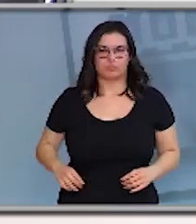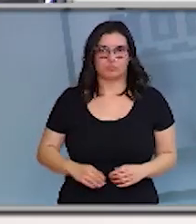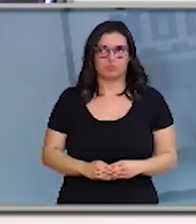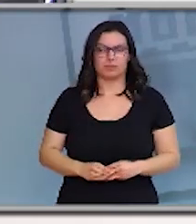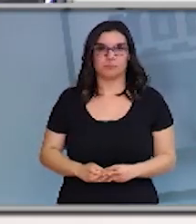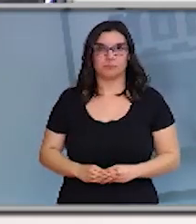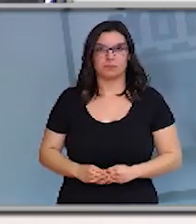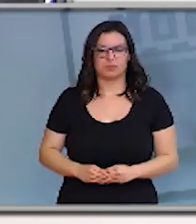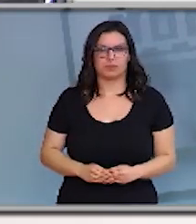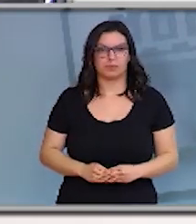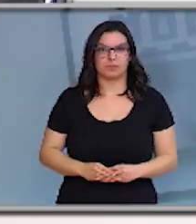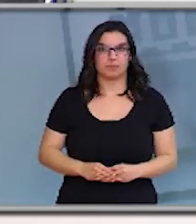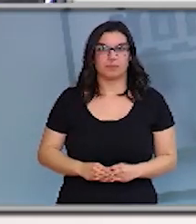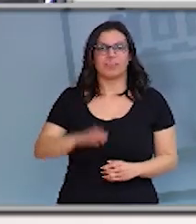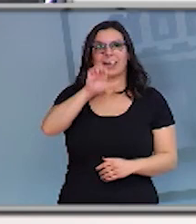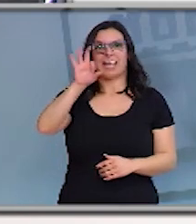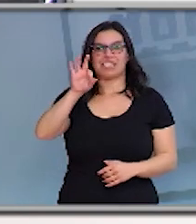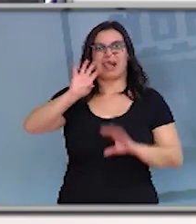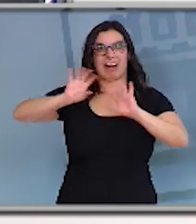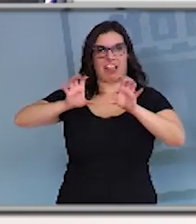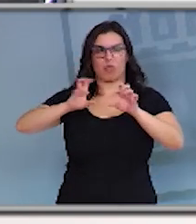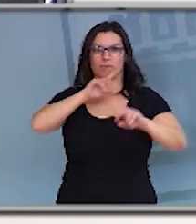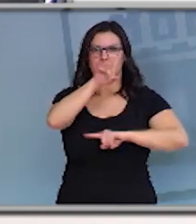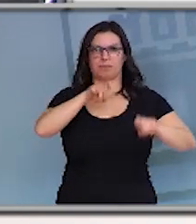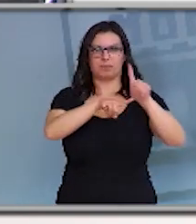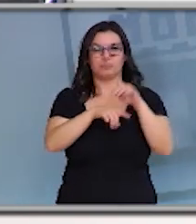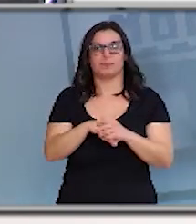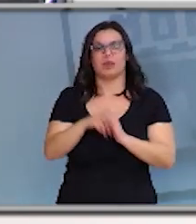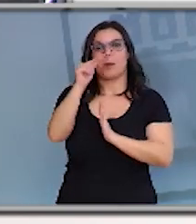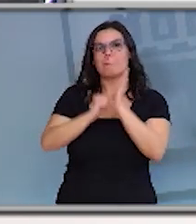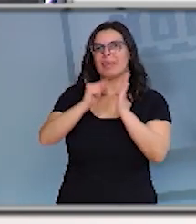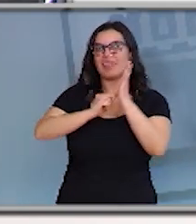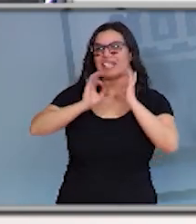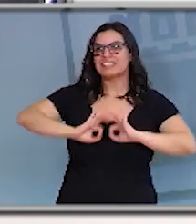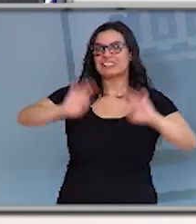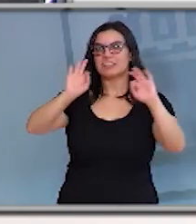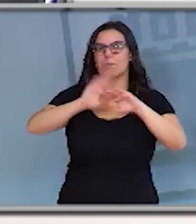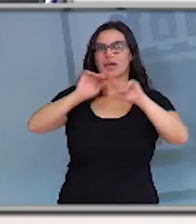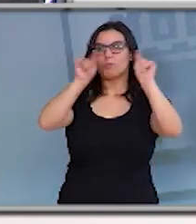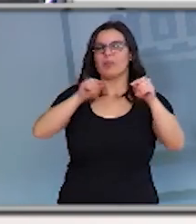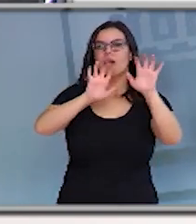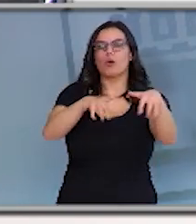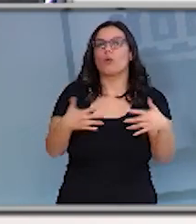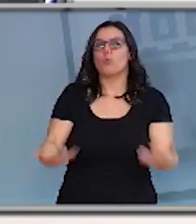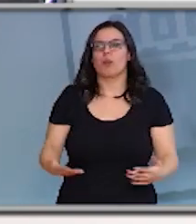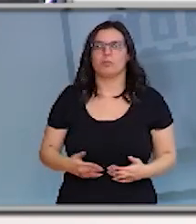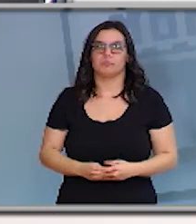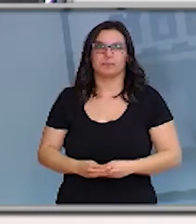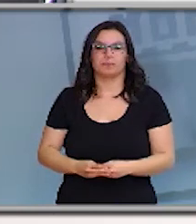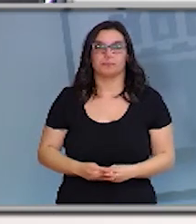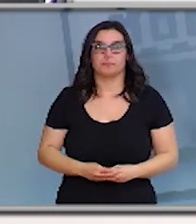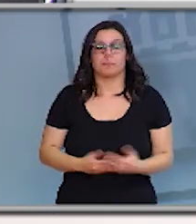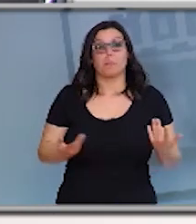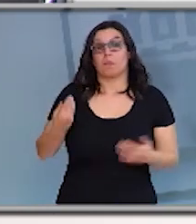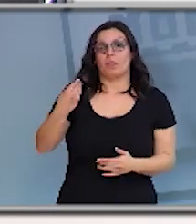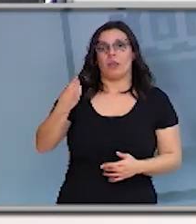Elena Rodríguez es radio. ¿Cuáles son las medidas excepcionales para la provincia de León? Serían las